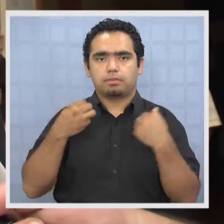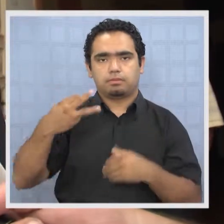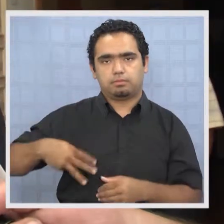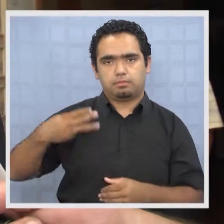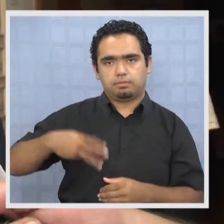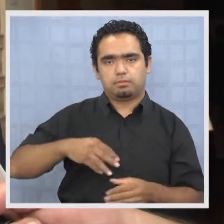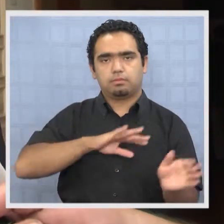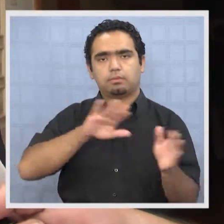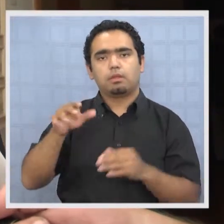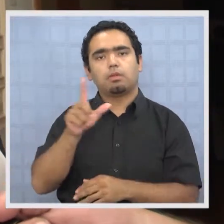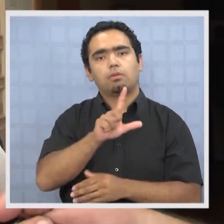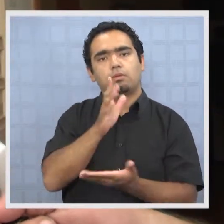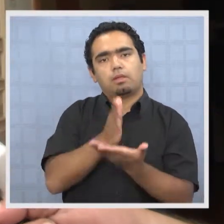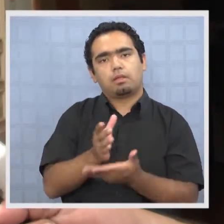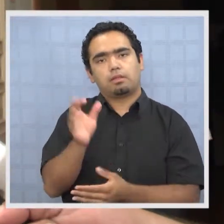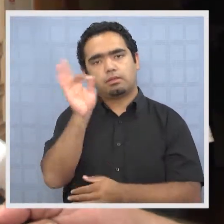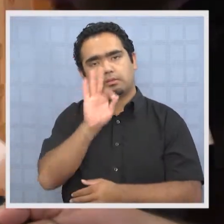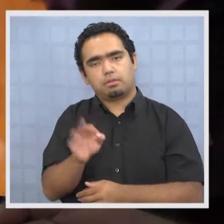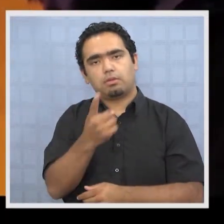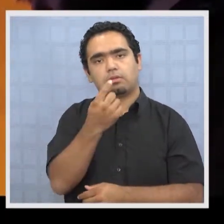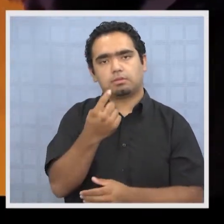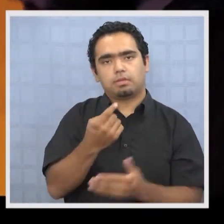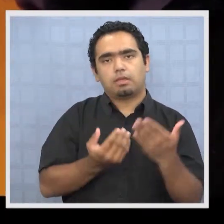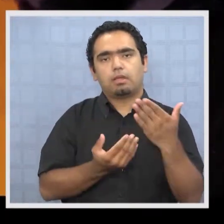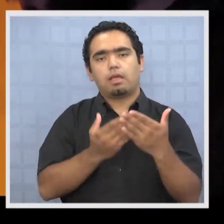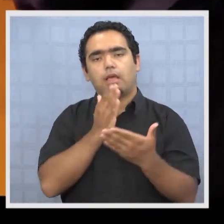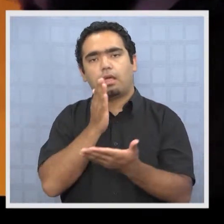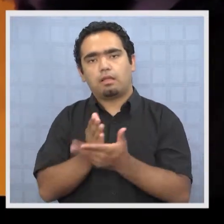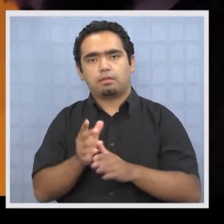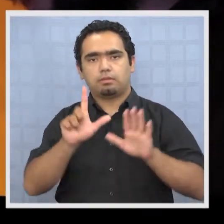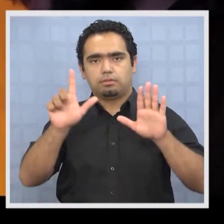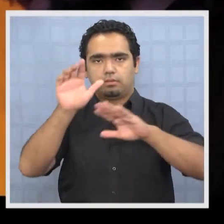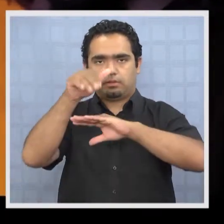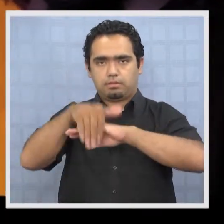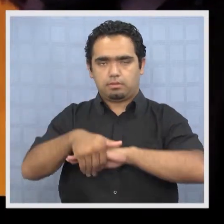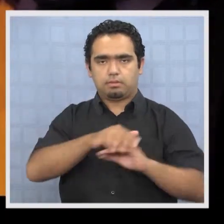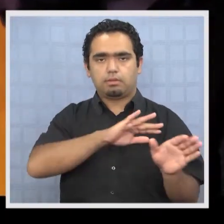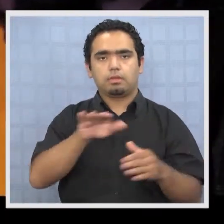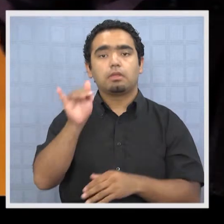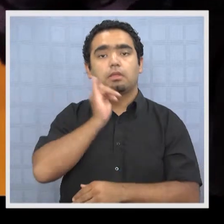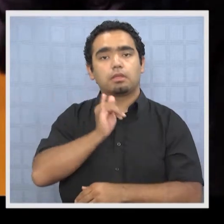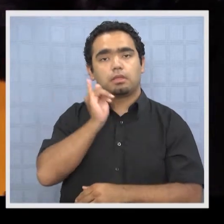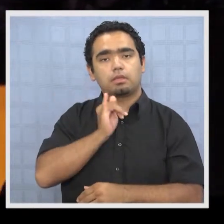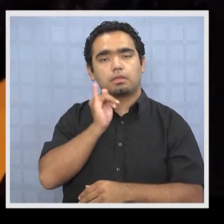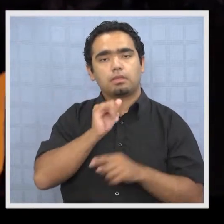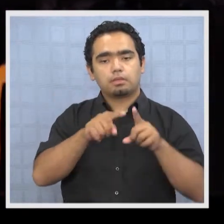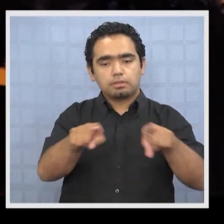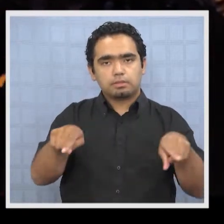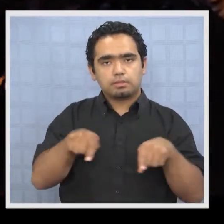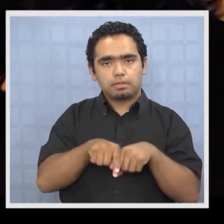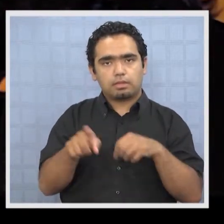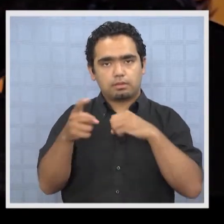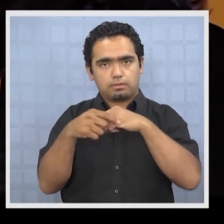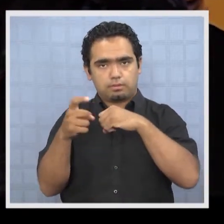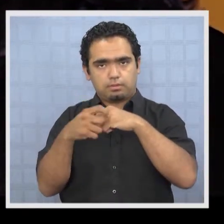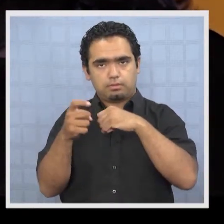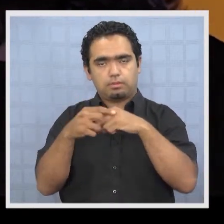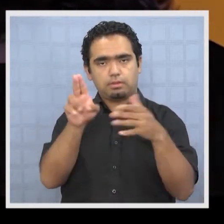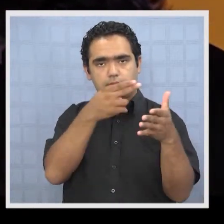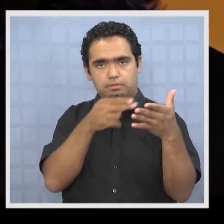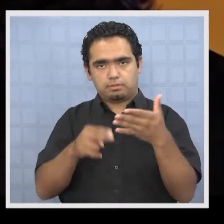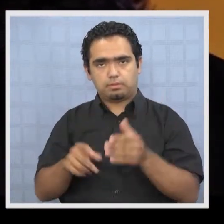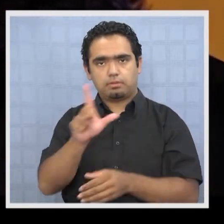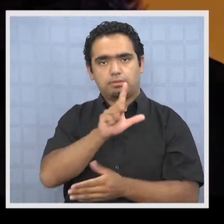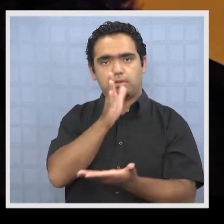municipal también de lunes a sábado de 11 a 19 horas. Y en Iquique vamos a entregar acá en la Sala de Arte Coyahuasi.